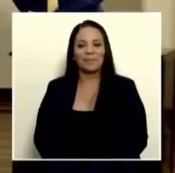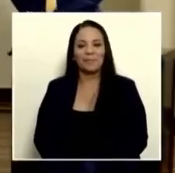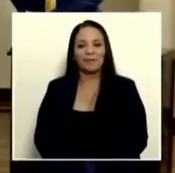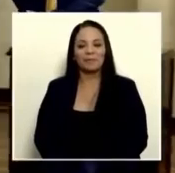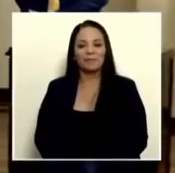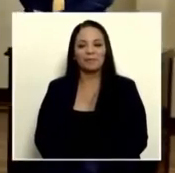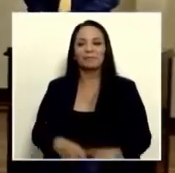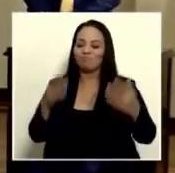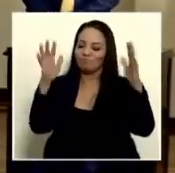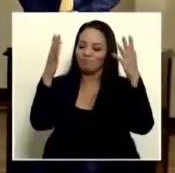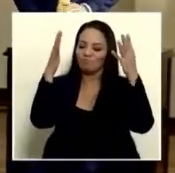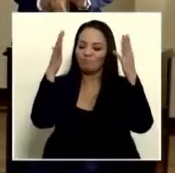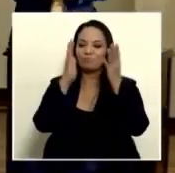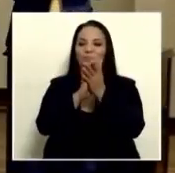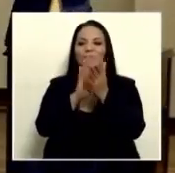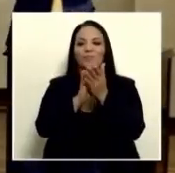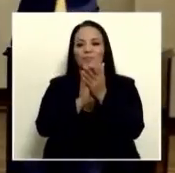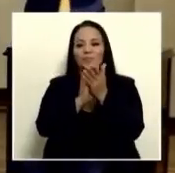Un aplauso.